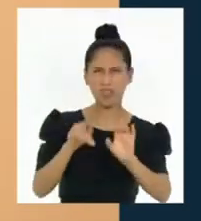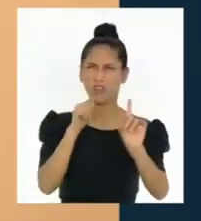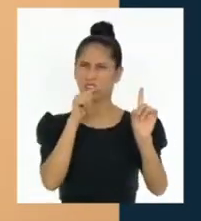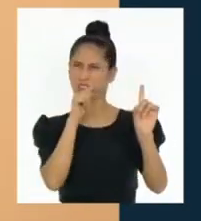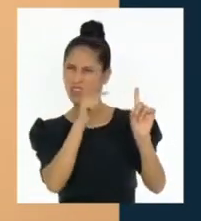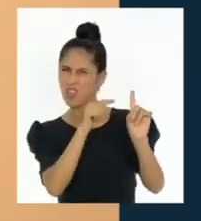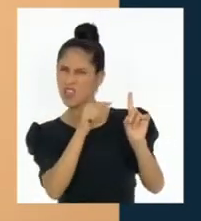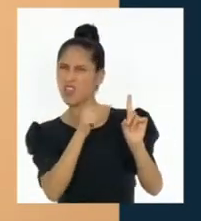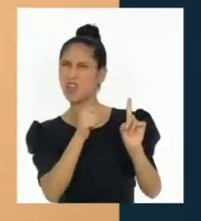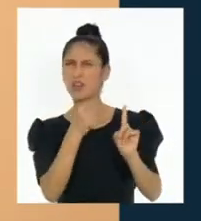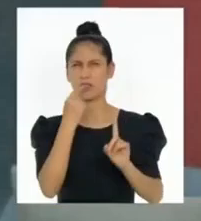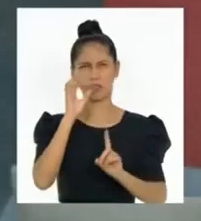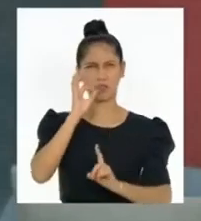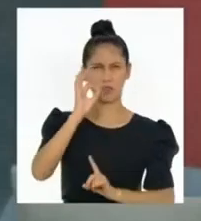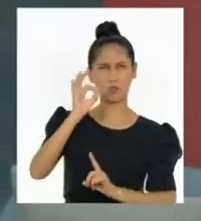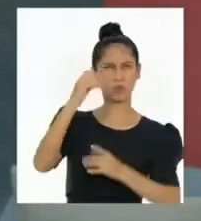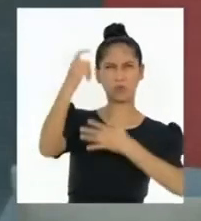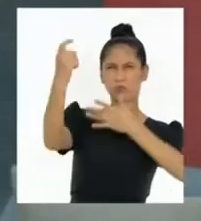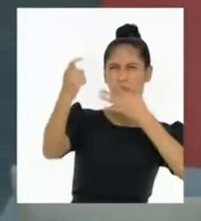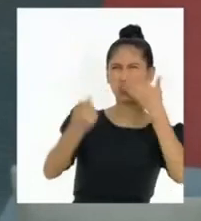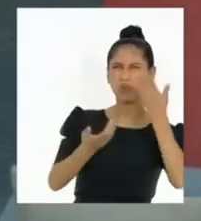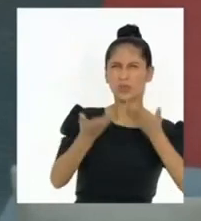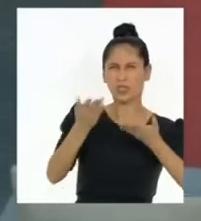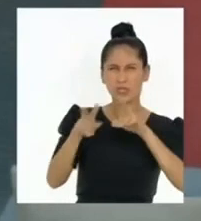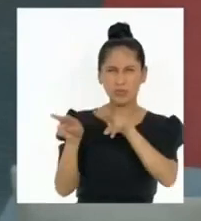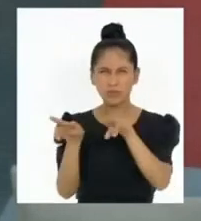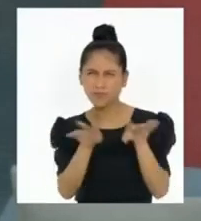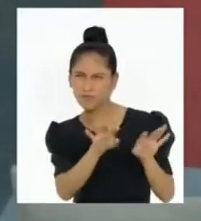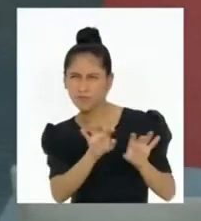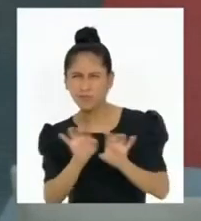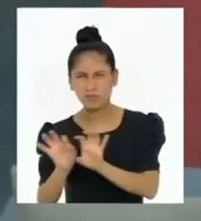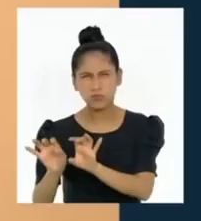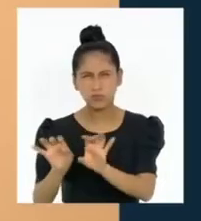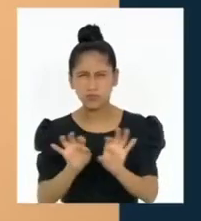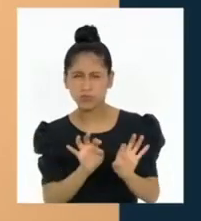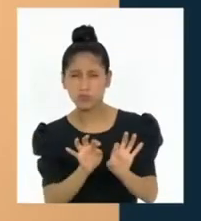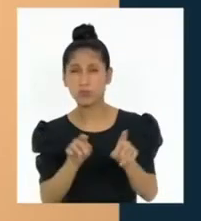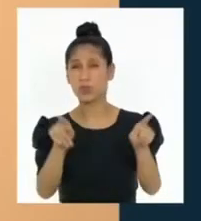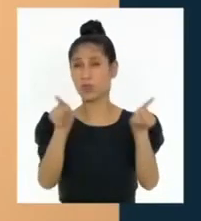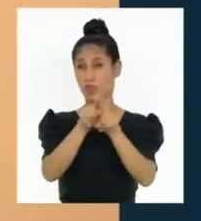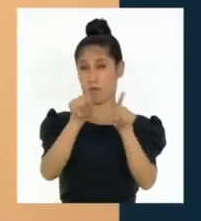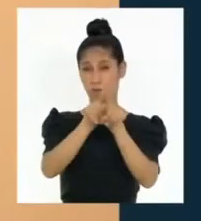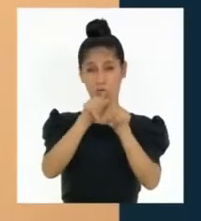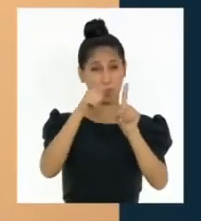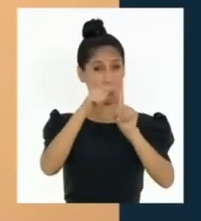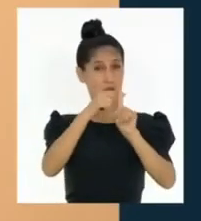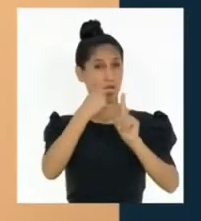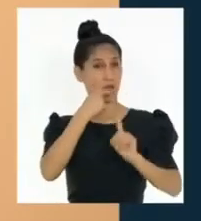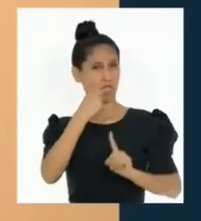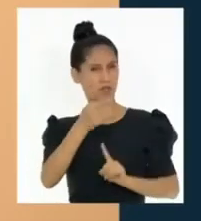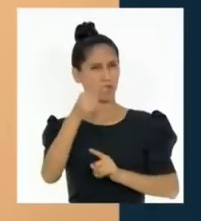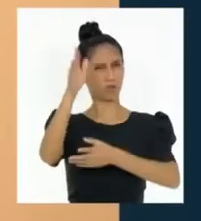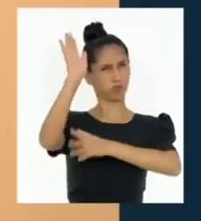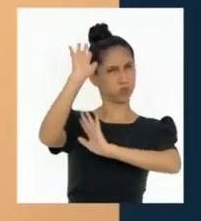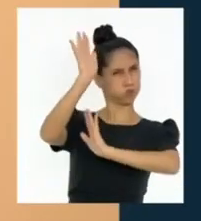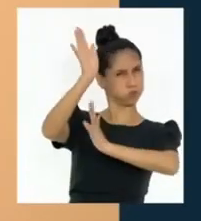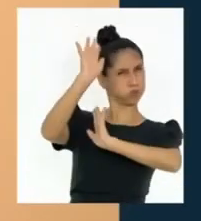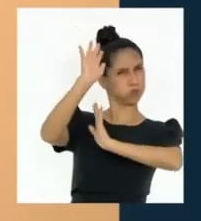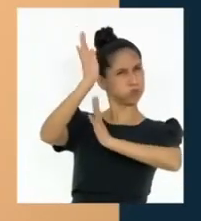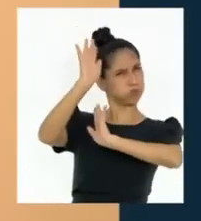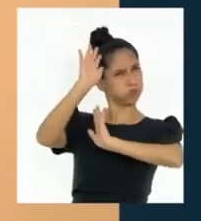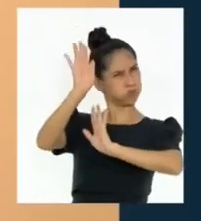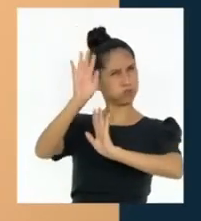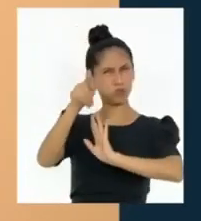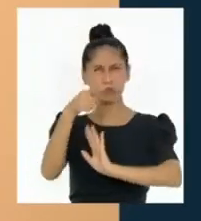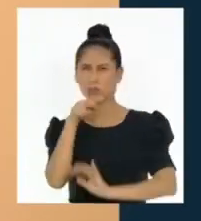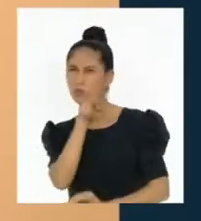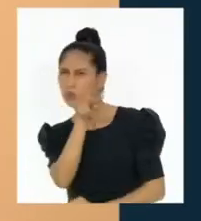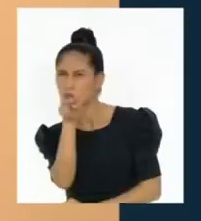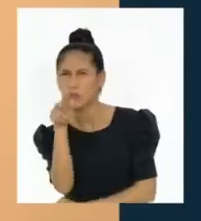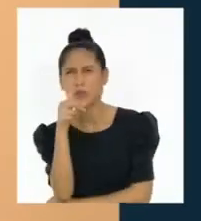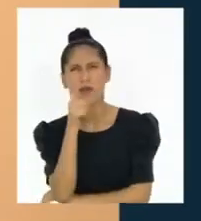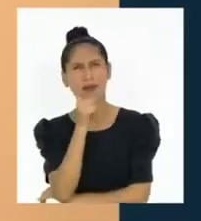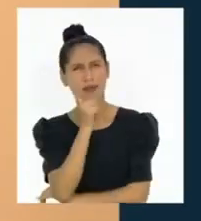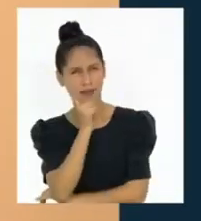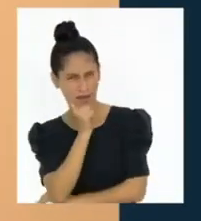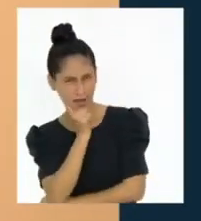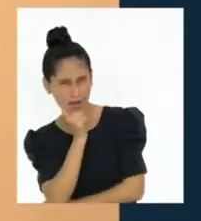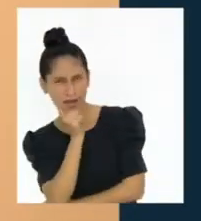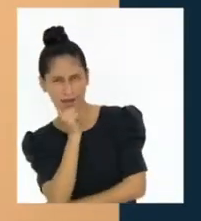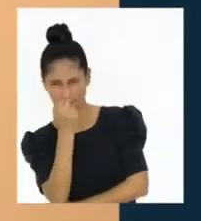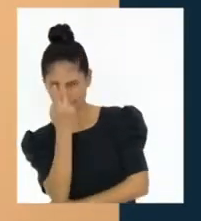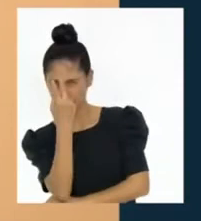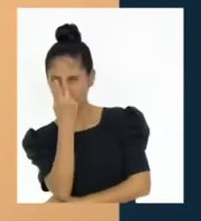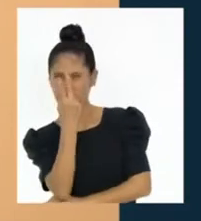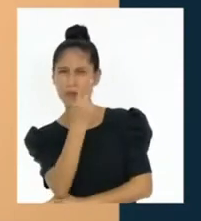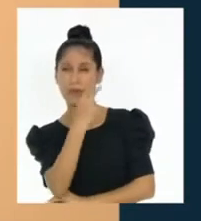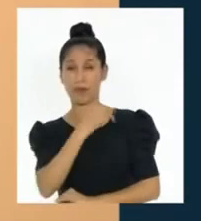problemas del país. Lo que mencionan sus planes de gobierno. Lo que dicen en sus discursos. Por ello, revela si conocen los problemas